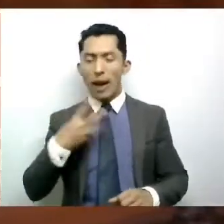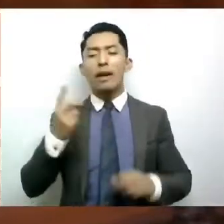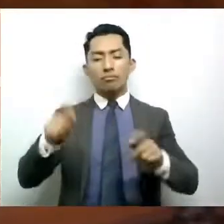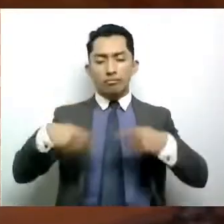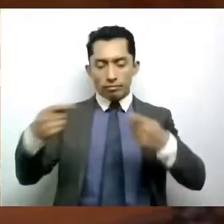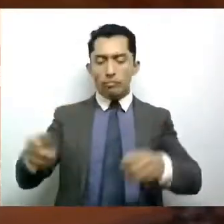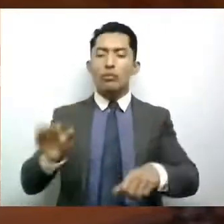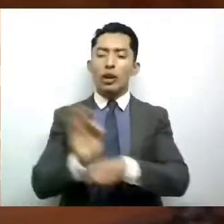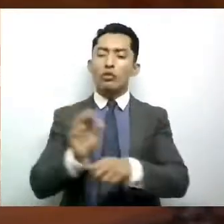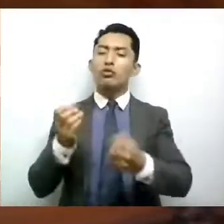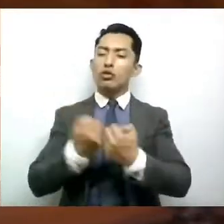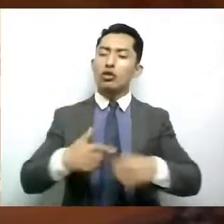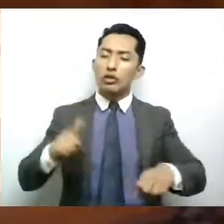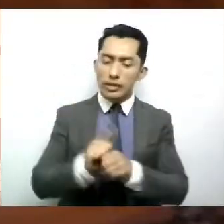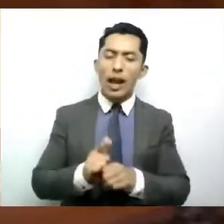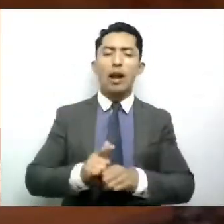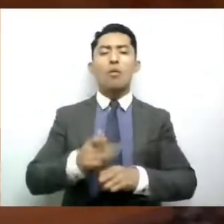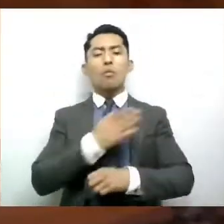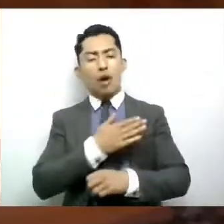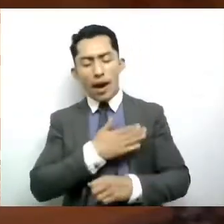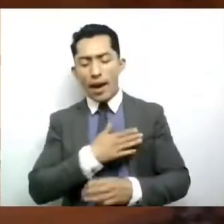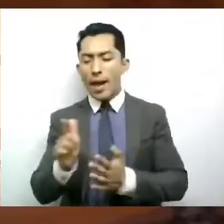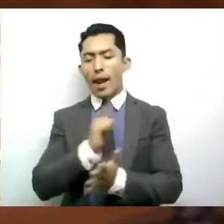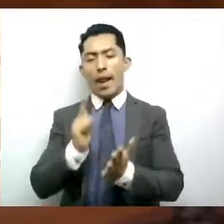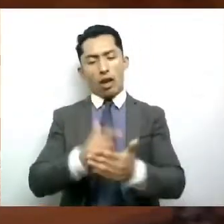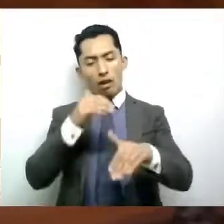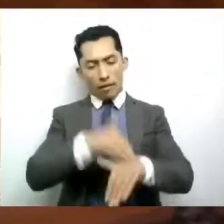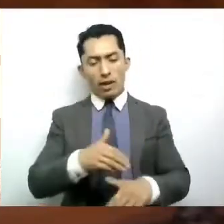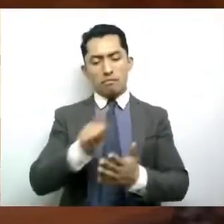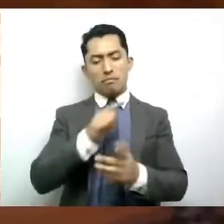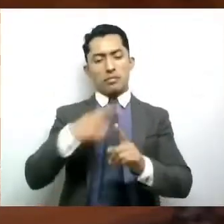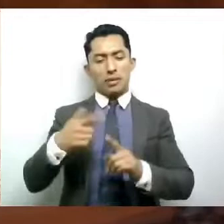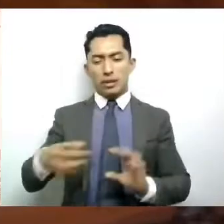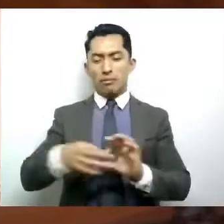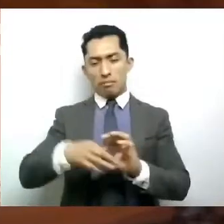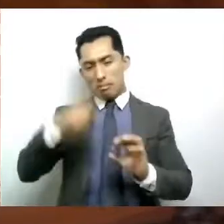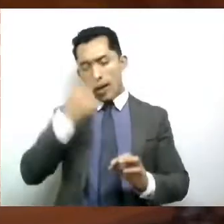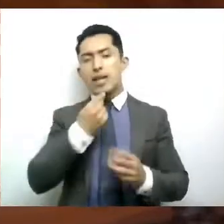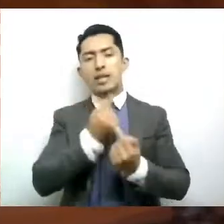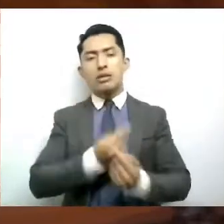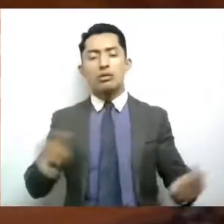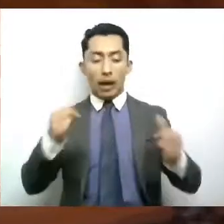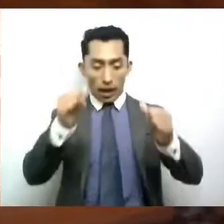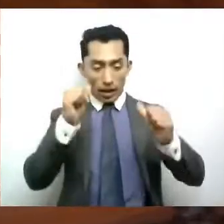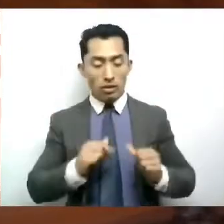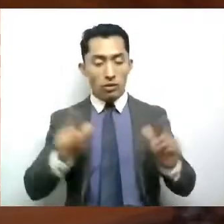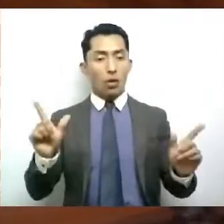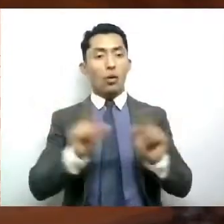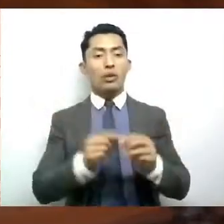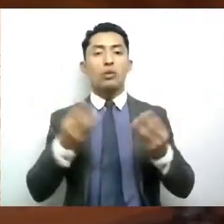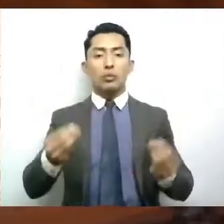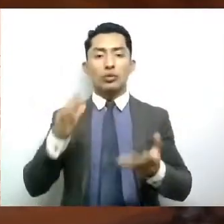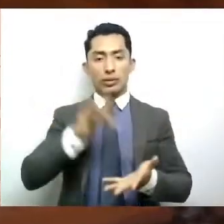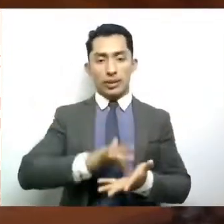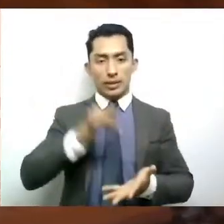social, noble, legal y jurídica para la infancia. Por su atención es cuanto. Muchas gracias.